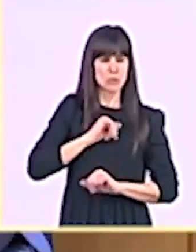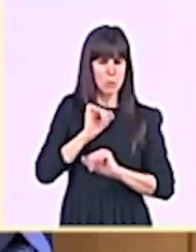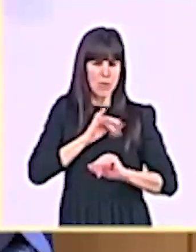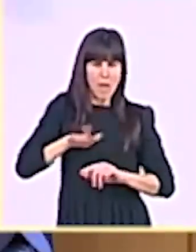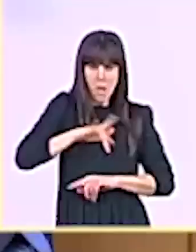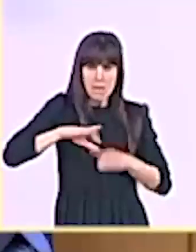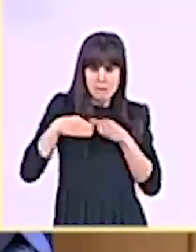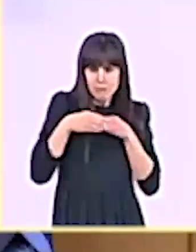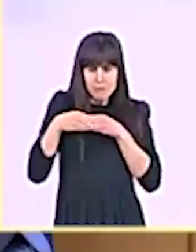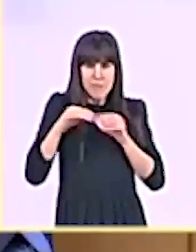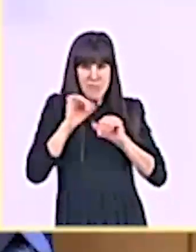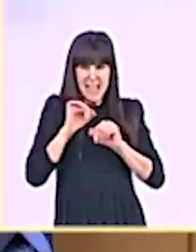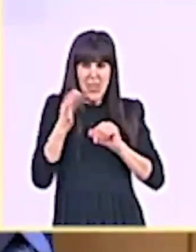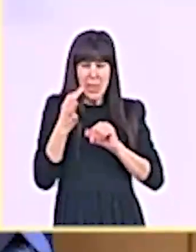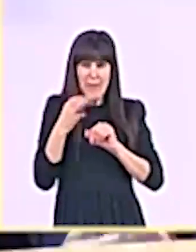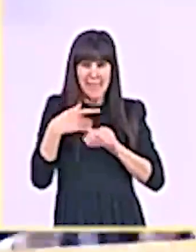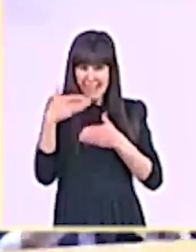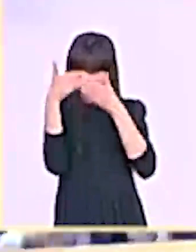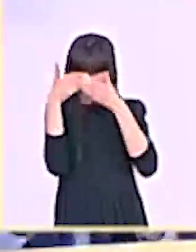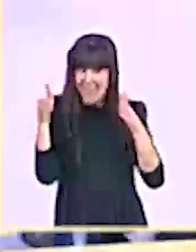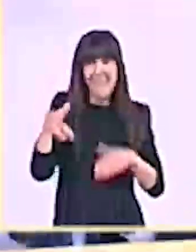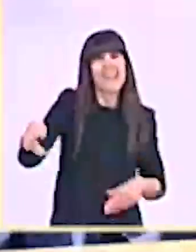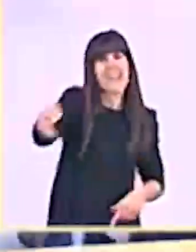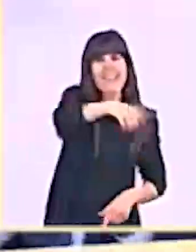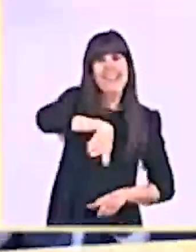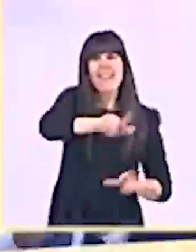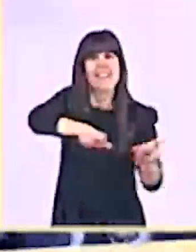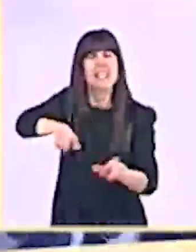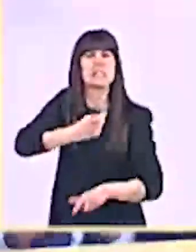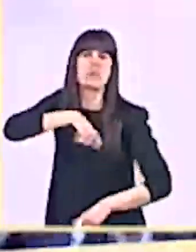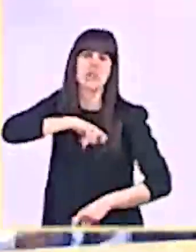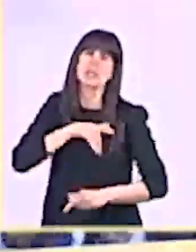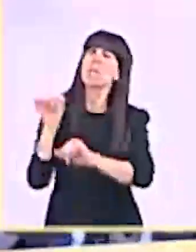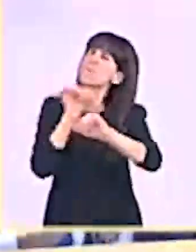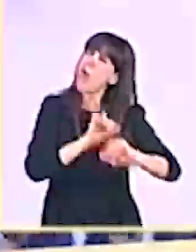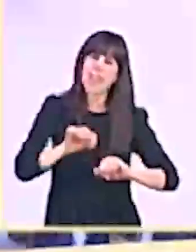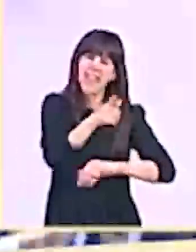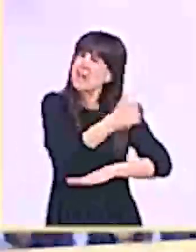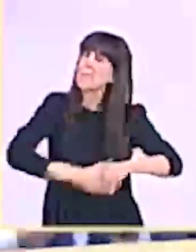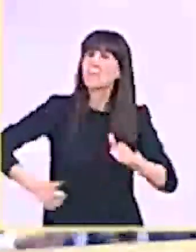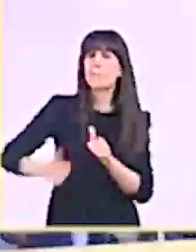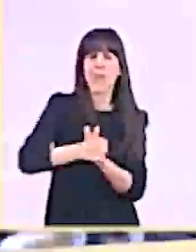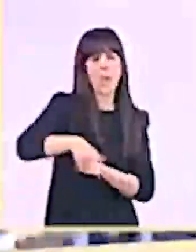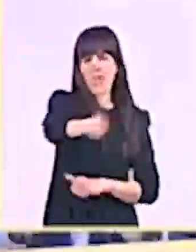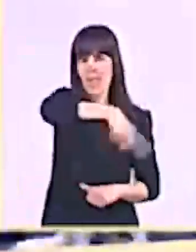los españoles por encima de todo, señor Sánchez. Muchas gracias. Espero sus respuestas.